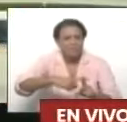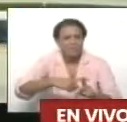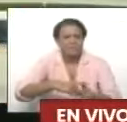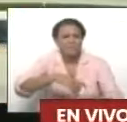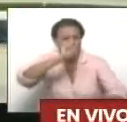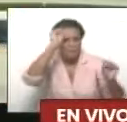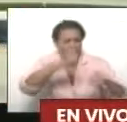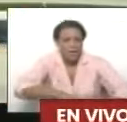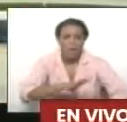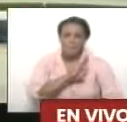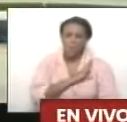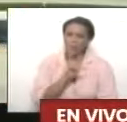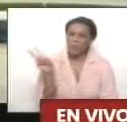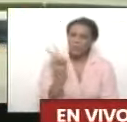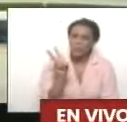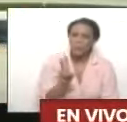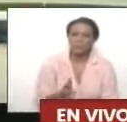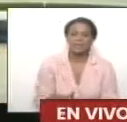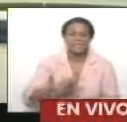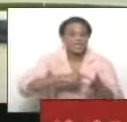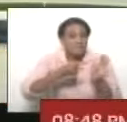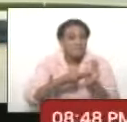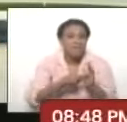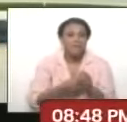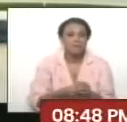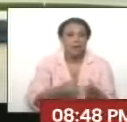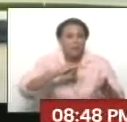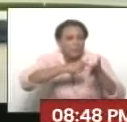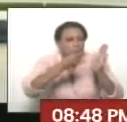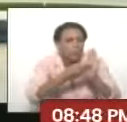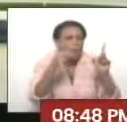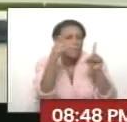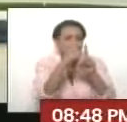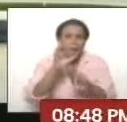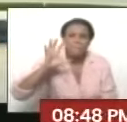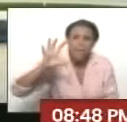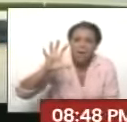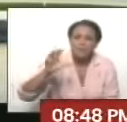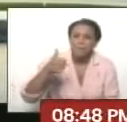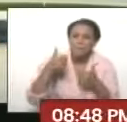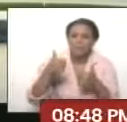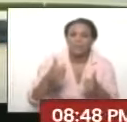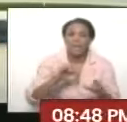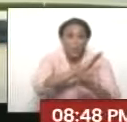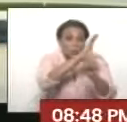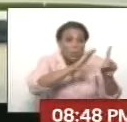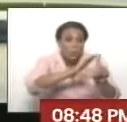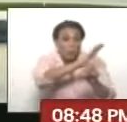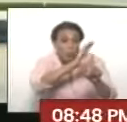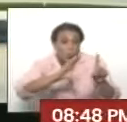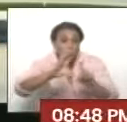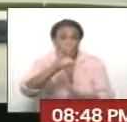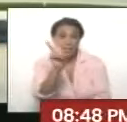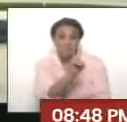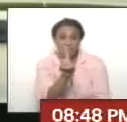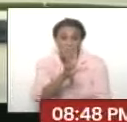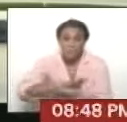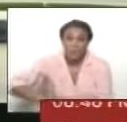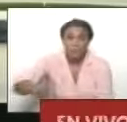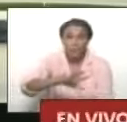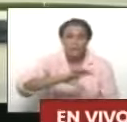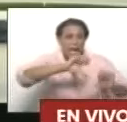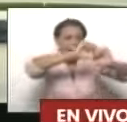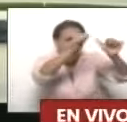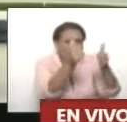frase que significa tanto como concepto de país. Felicito a la cultura nacional porque tenemos la